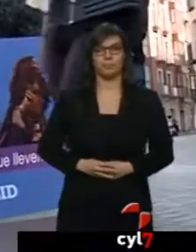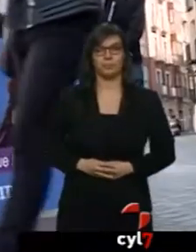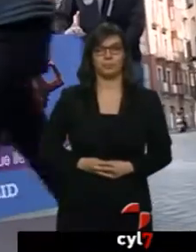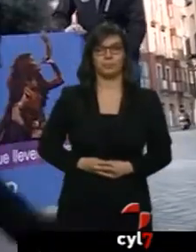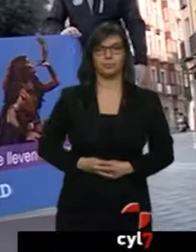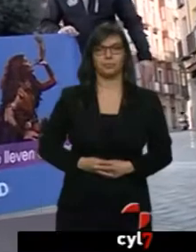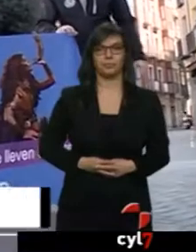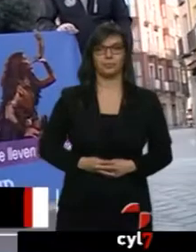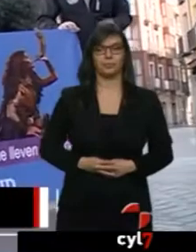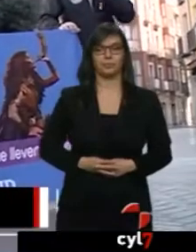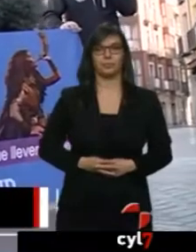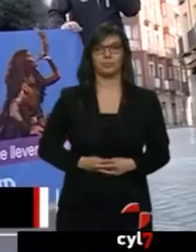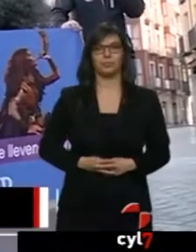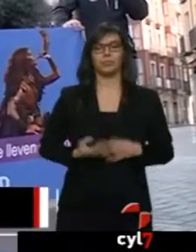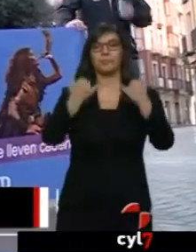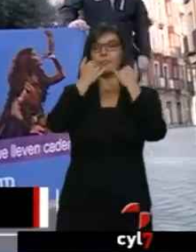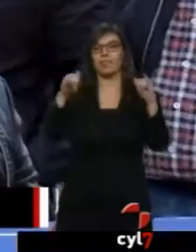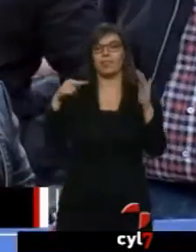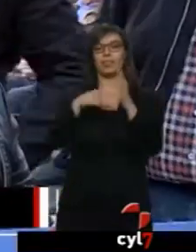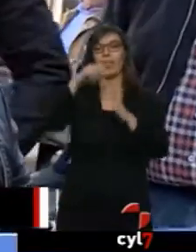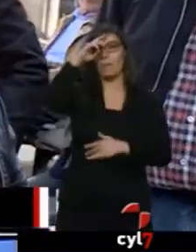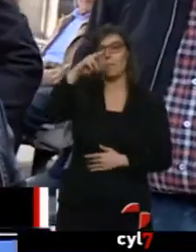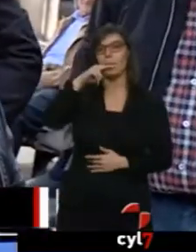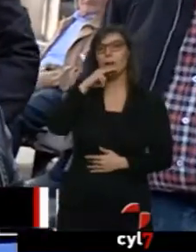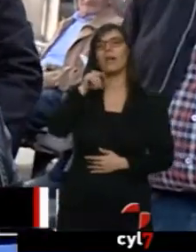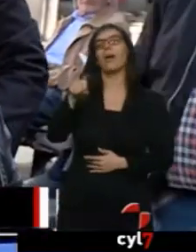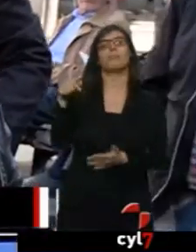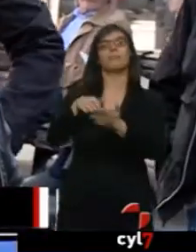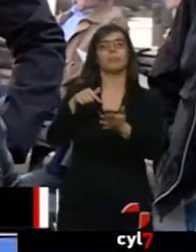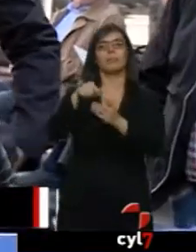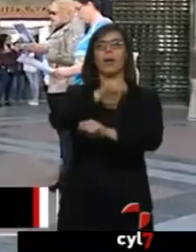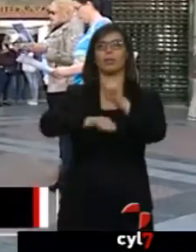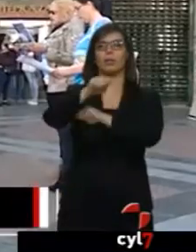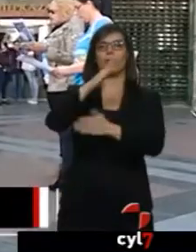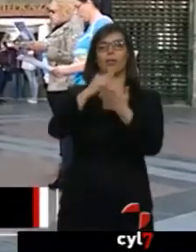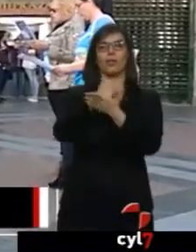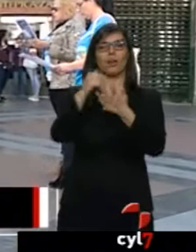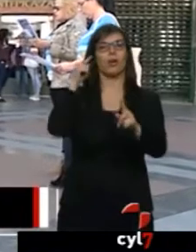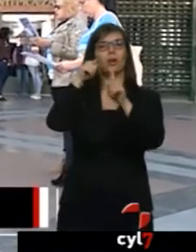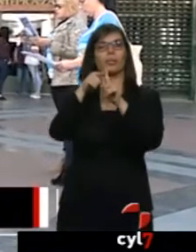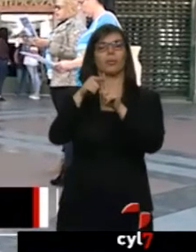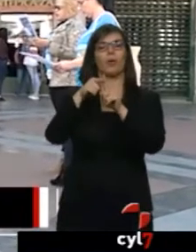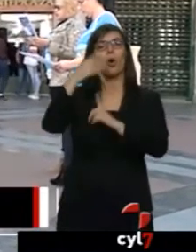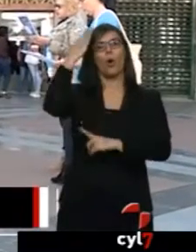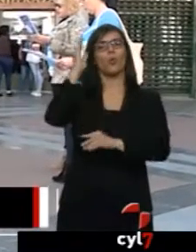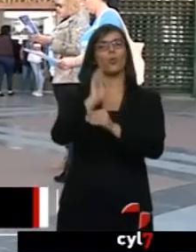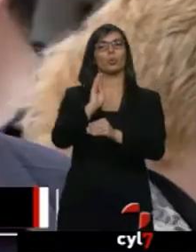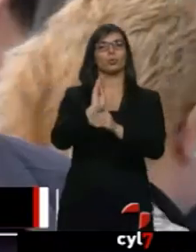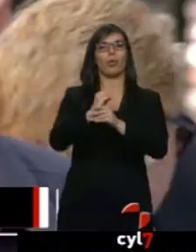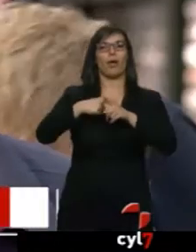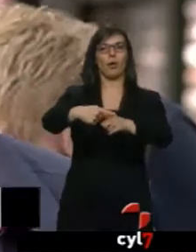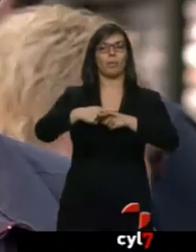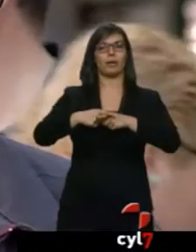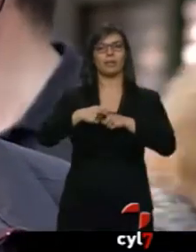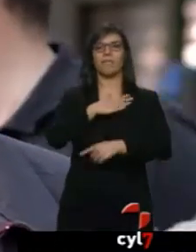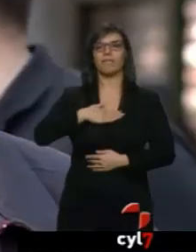15 celebración del Día del Padre nos deja la reivindicación... ...de la Asociación Regional por la Custodia Compartida. Piden igualdad de padres y madres